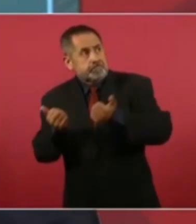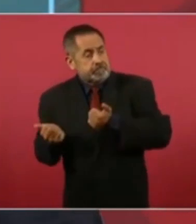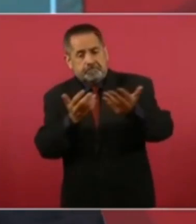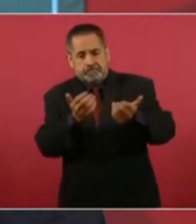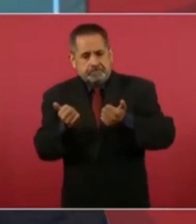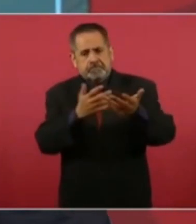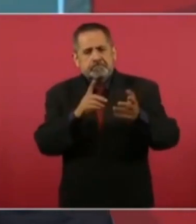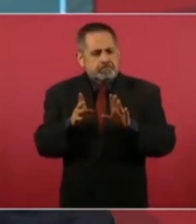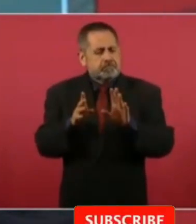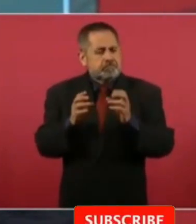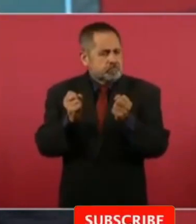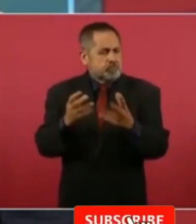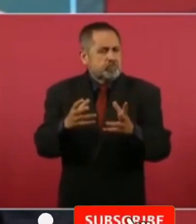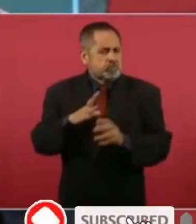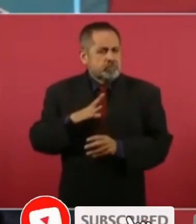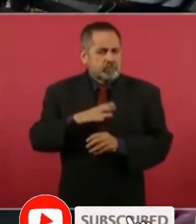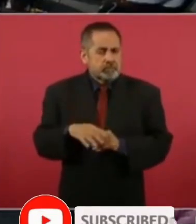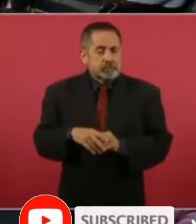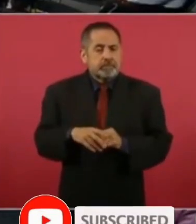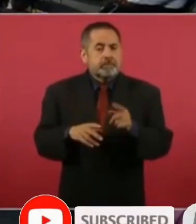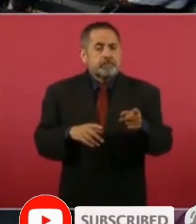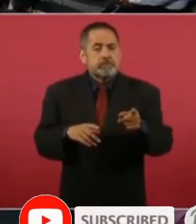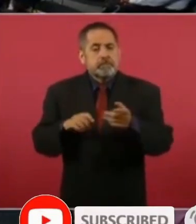de China.